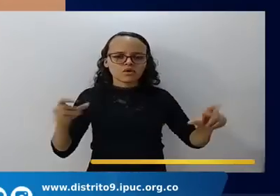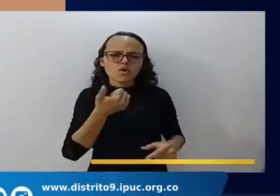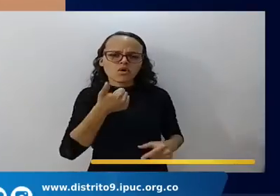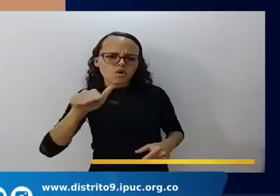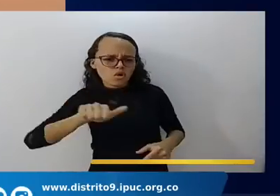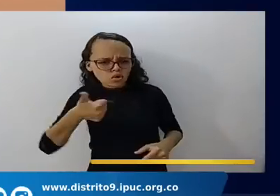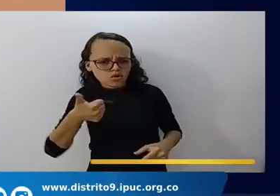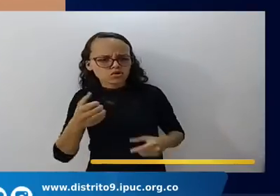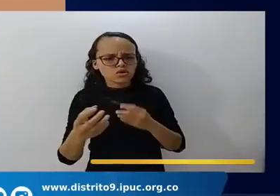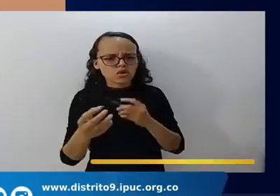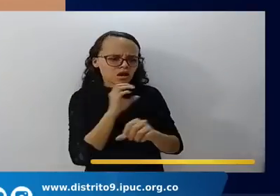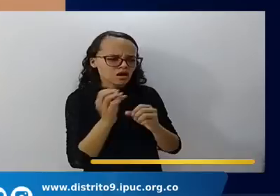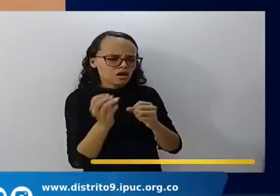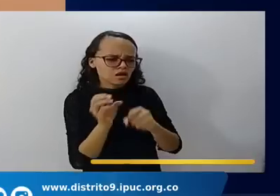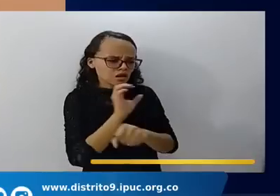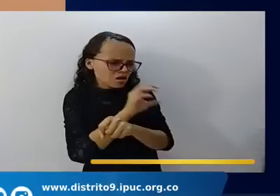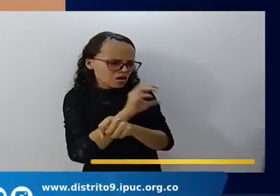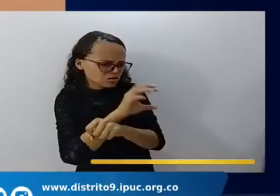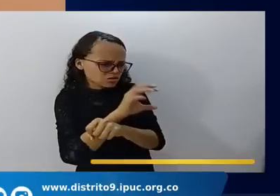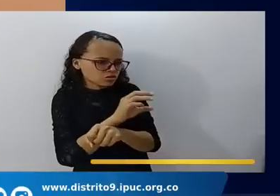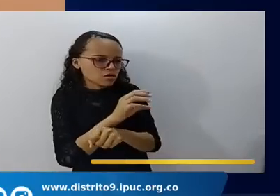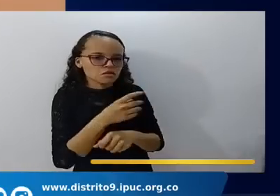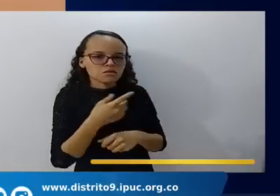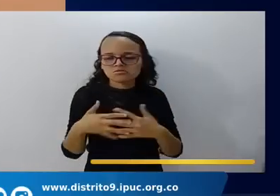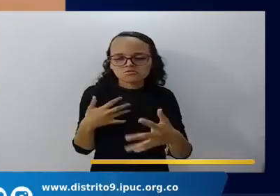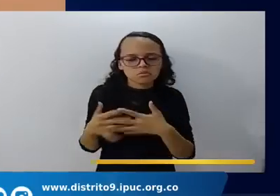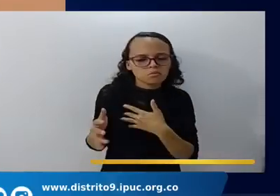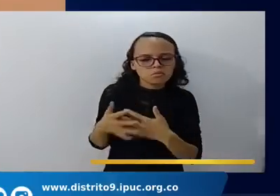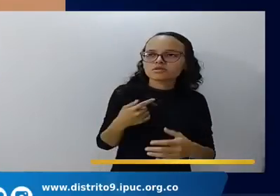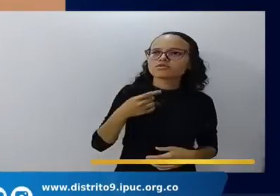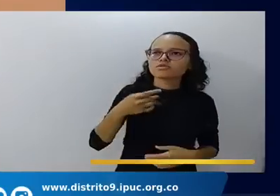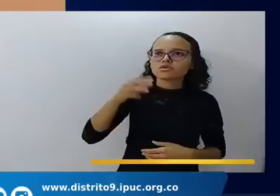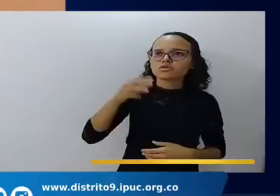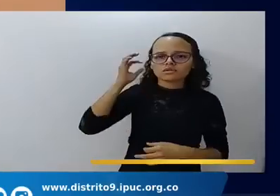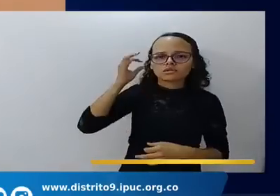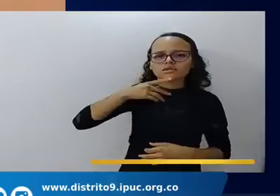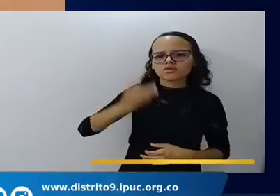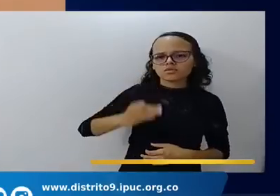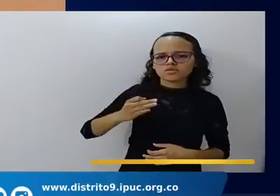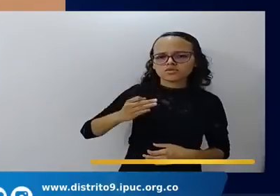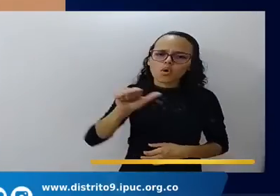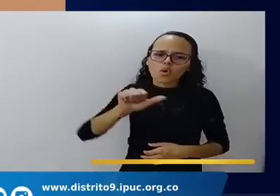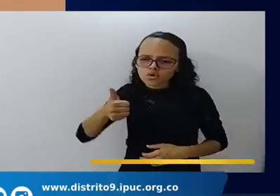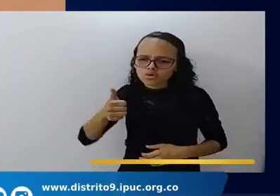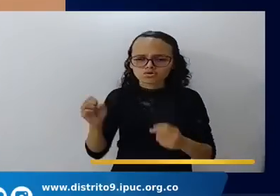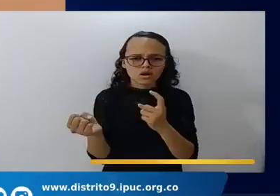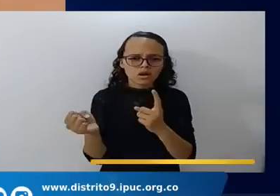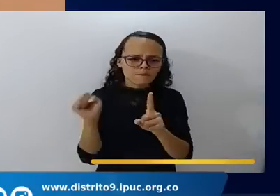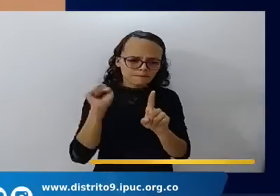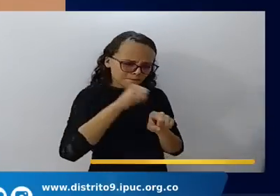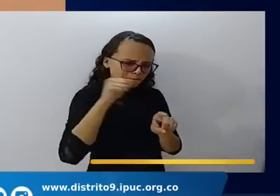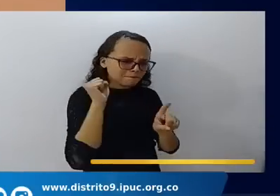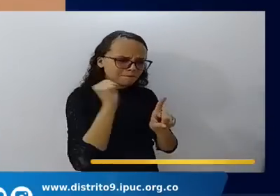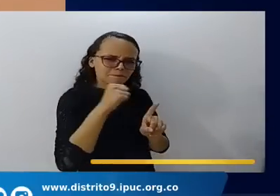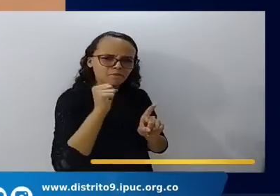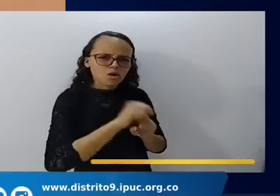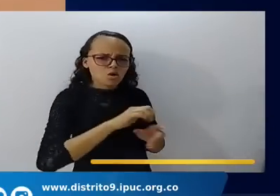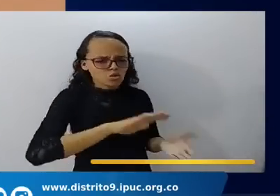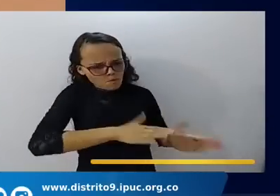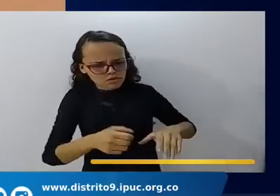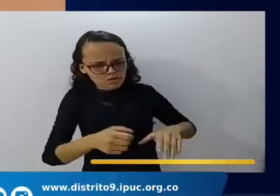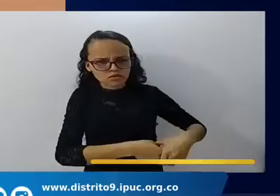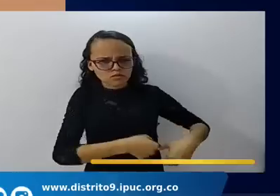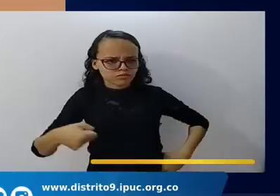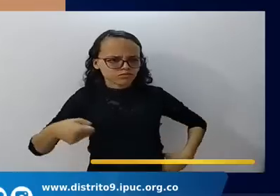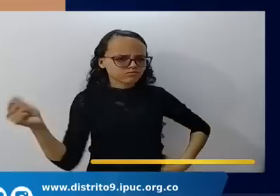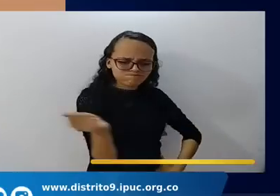y azotes y a más de esto prisiones y cárceles fueron apedreados aserrados puestos a prueba muertos a filo de